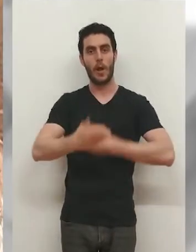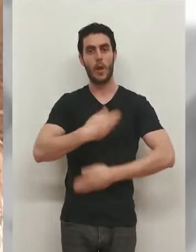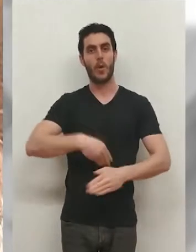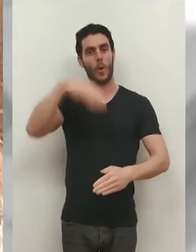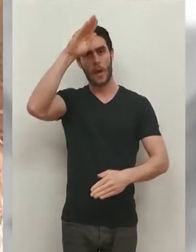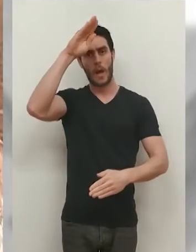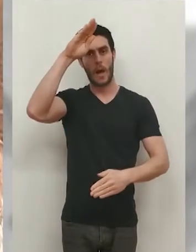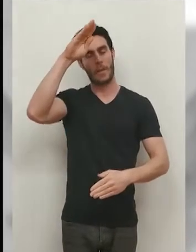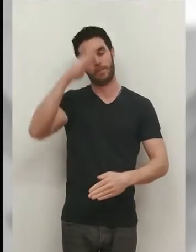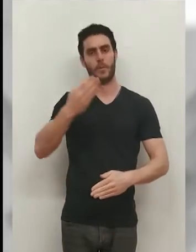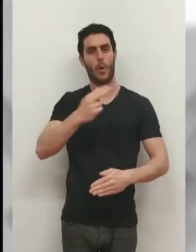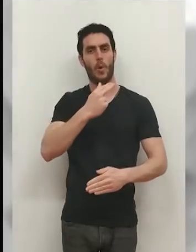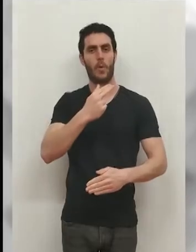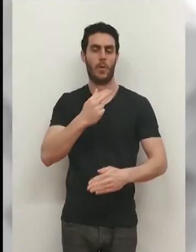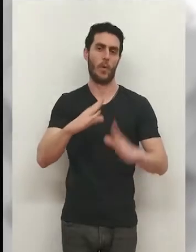la diócesis.